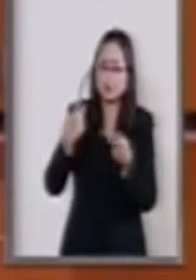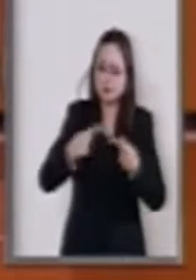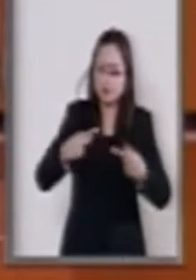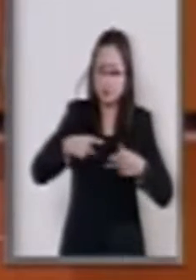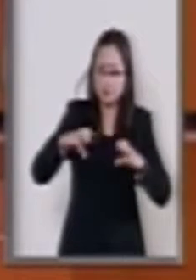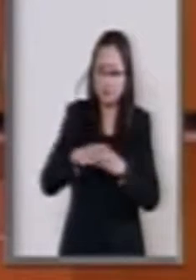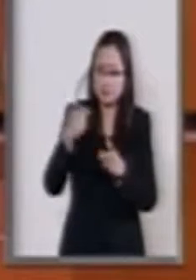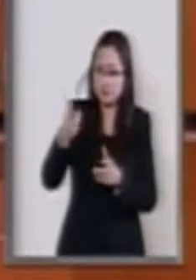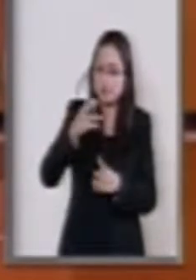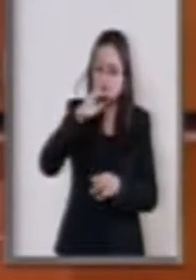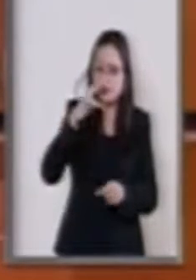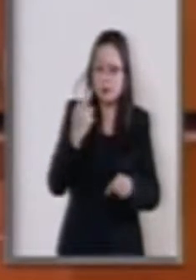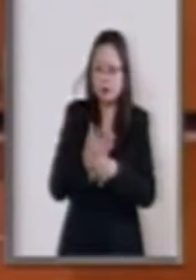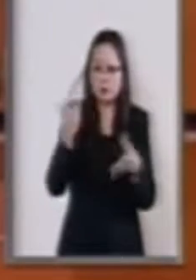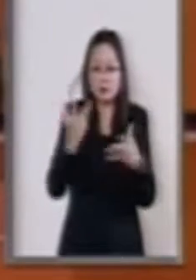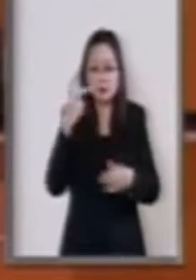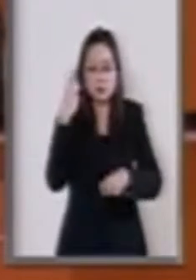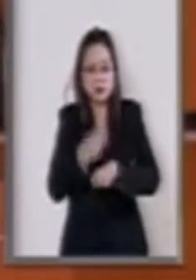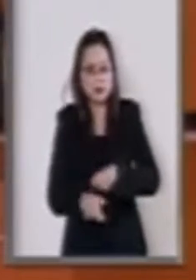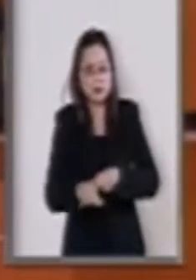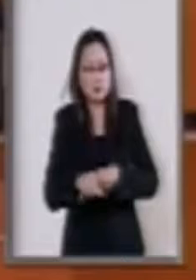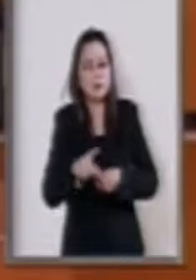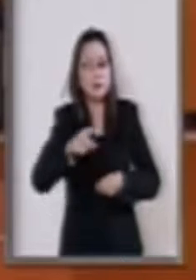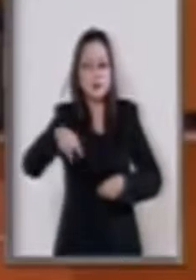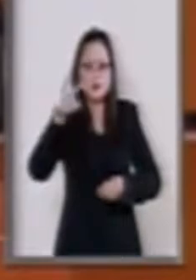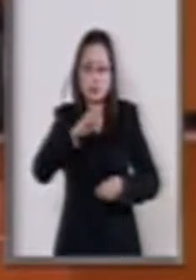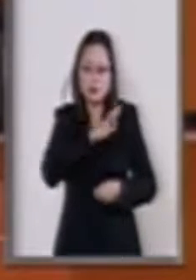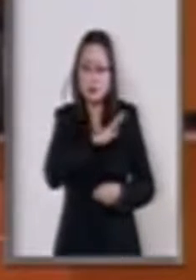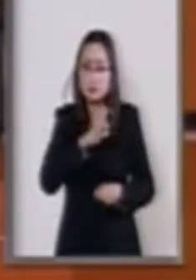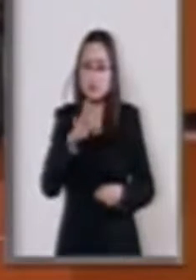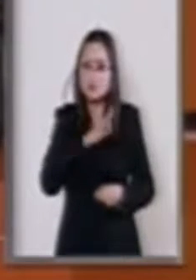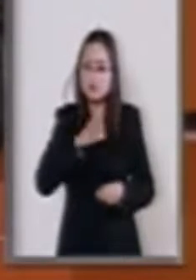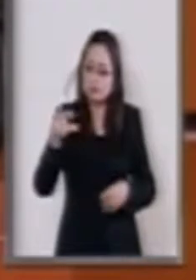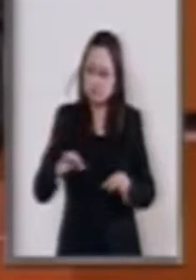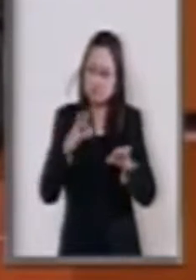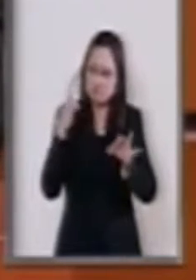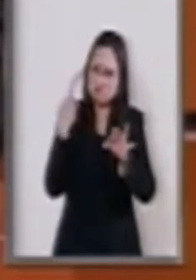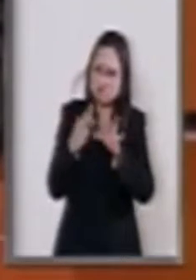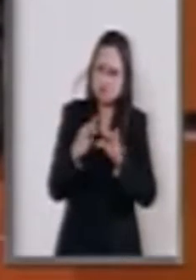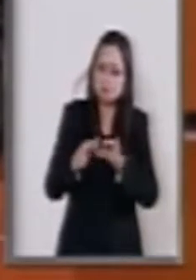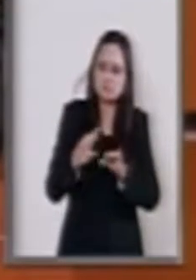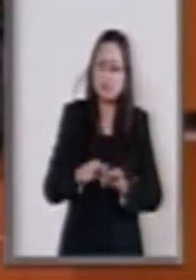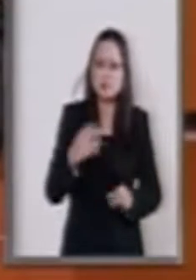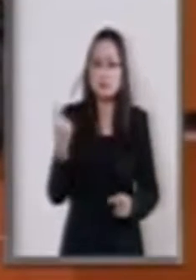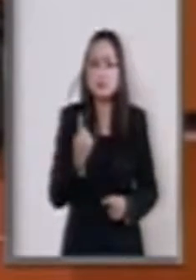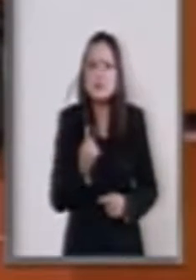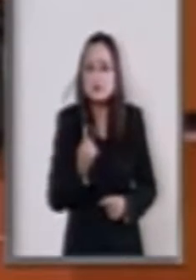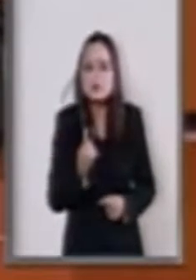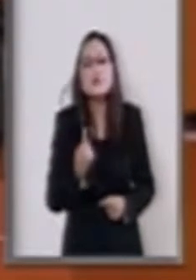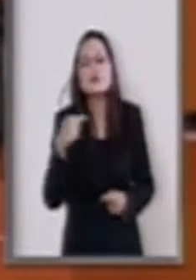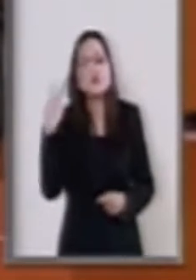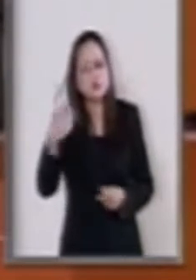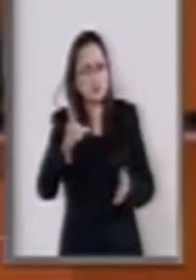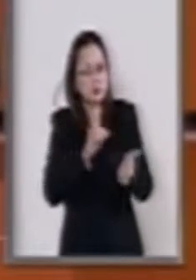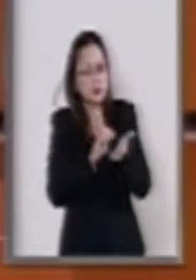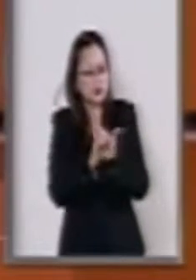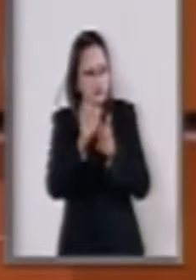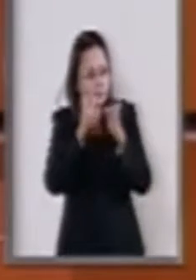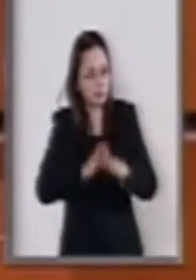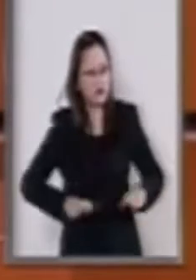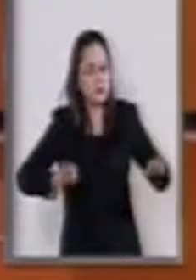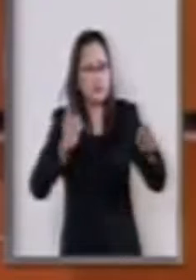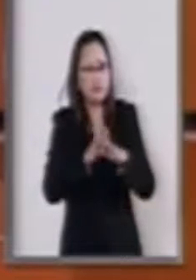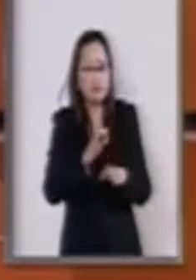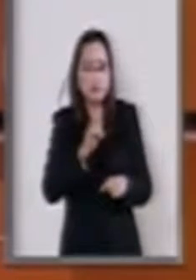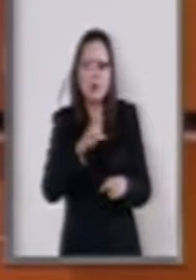Comisión de Hechos Delictivos cuentan ahora con la garantía de que sus derechos fundamentales serán